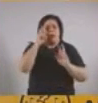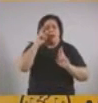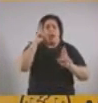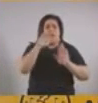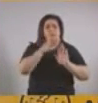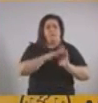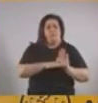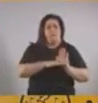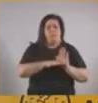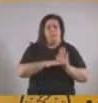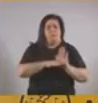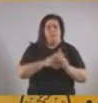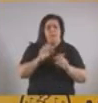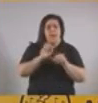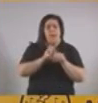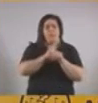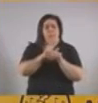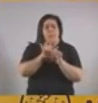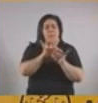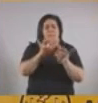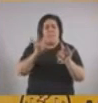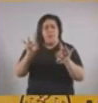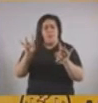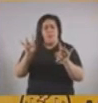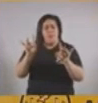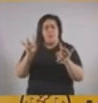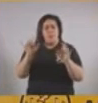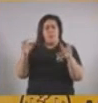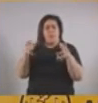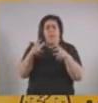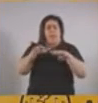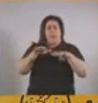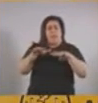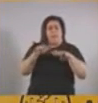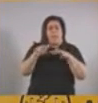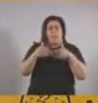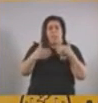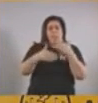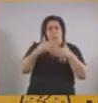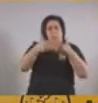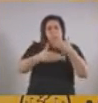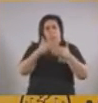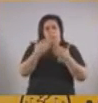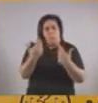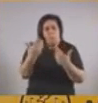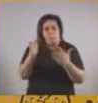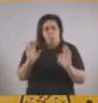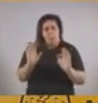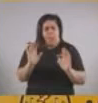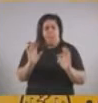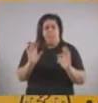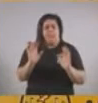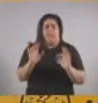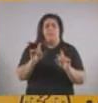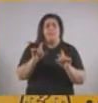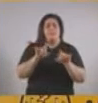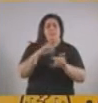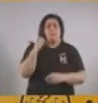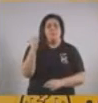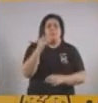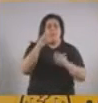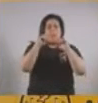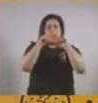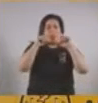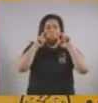convivir con el virus manteniendo la mayor cantidad posible de actividades. Por eso, es tan importante que sigamos usando el